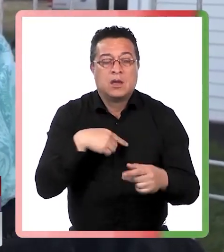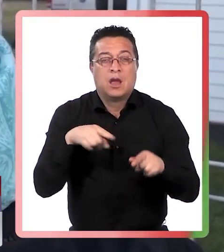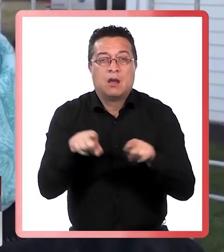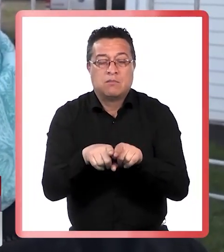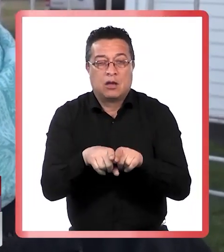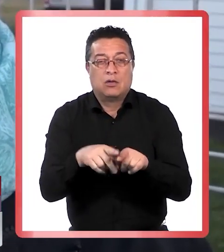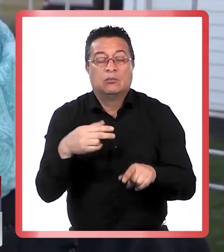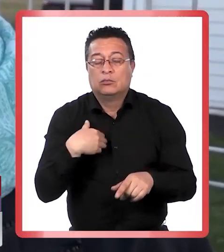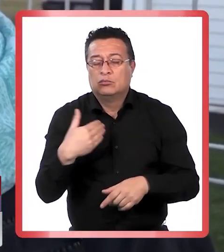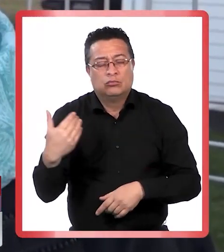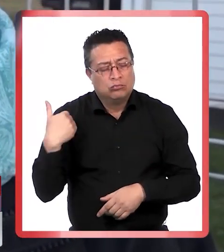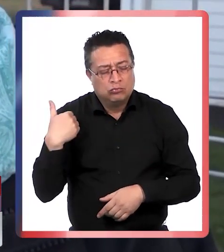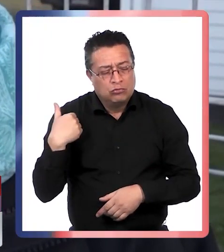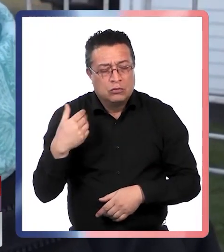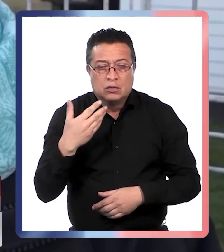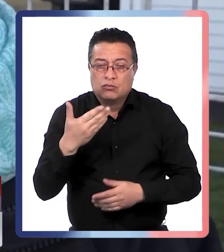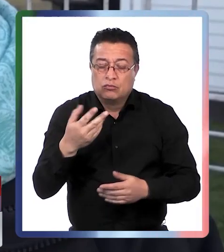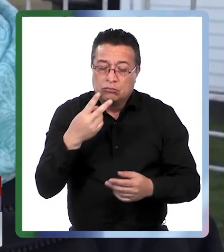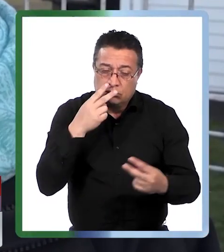lo vea